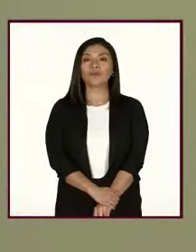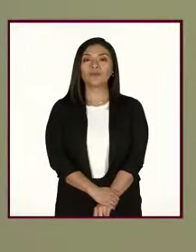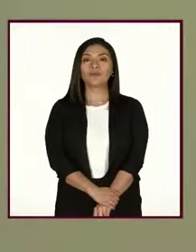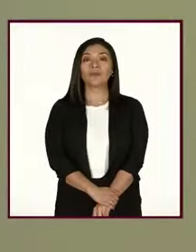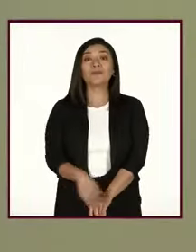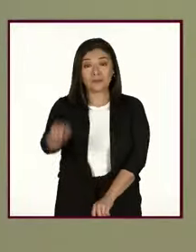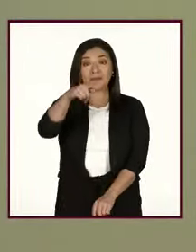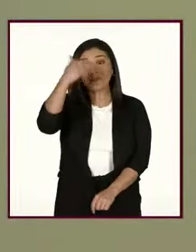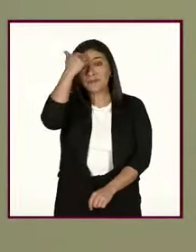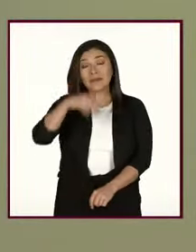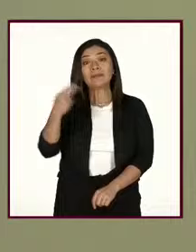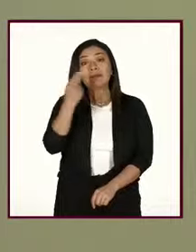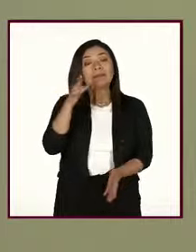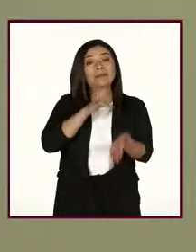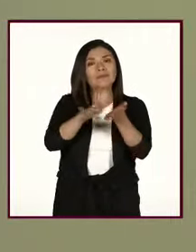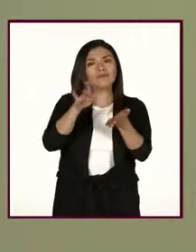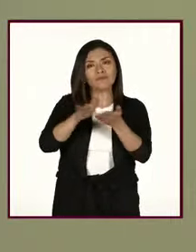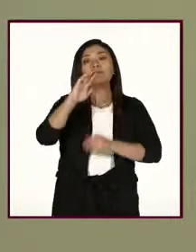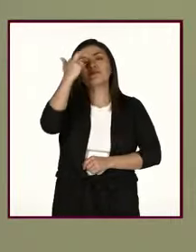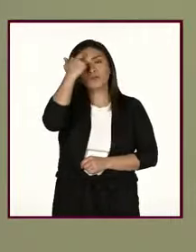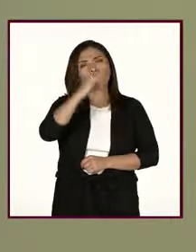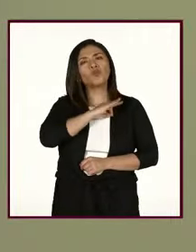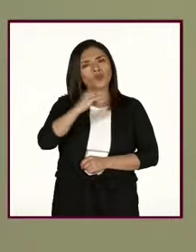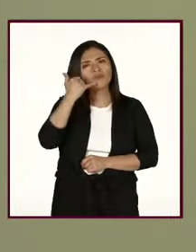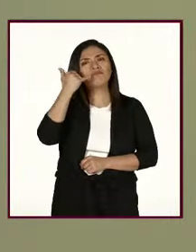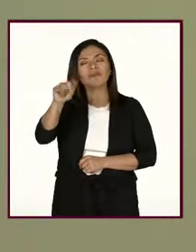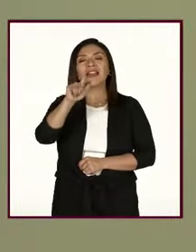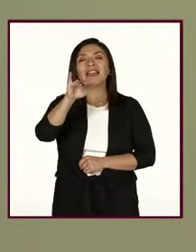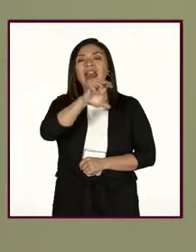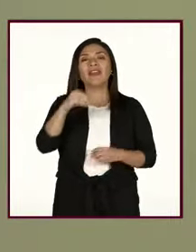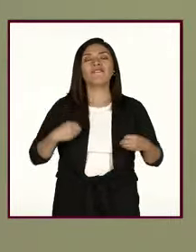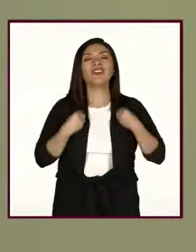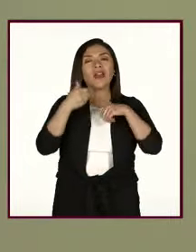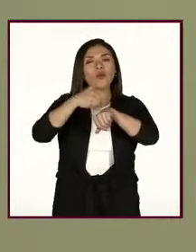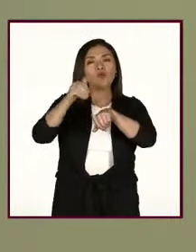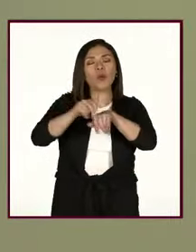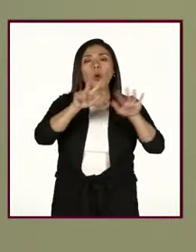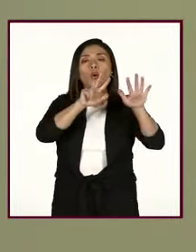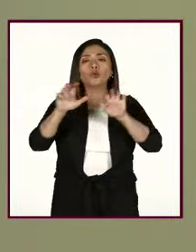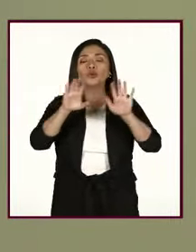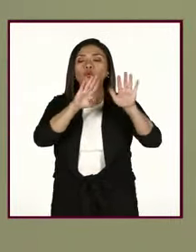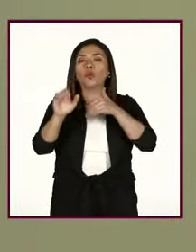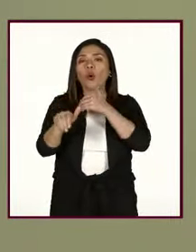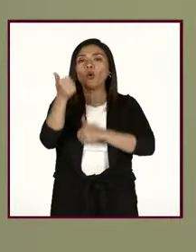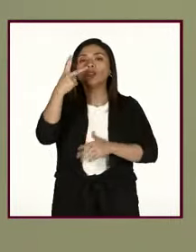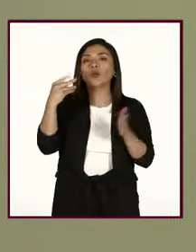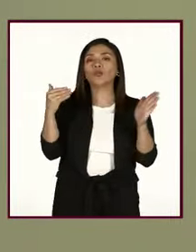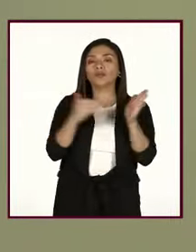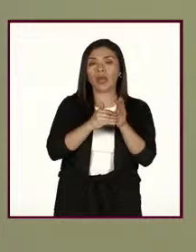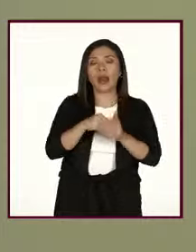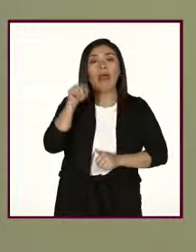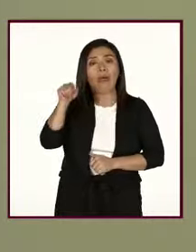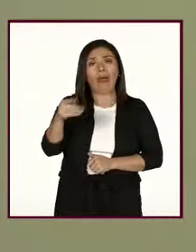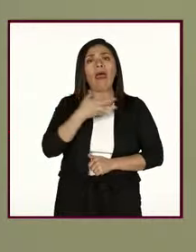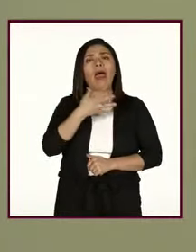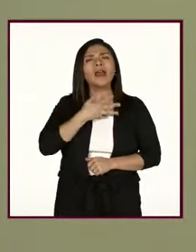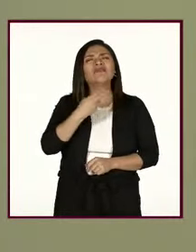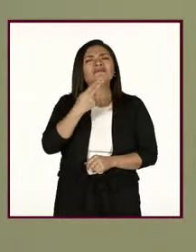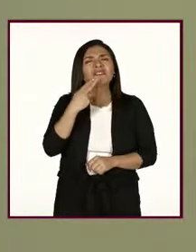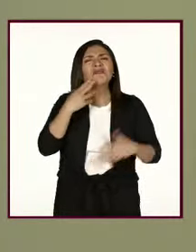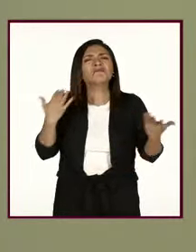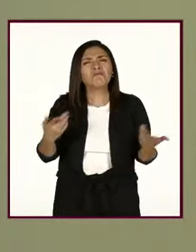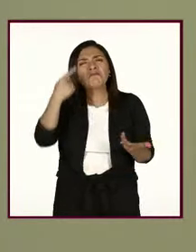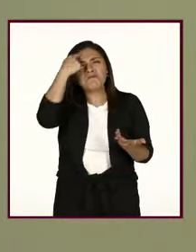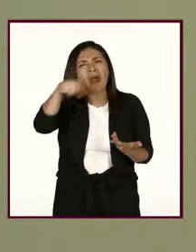Ya lo saben, si necesitan apoyo, recuerden que pueden llamar a la Línea de la Vida 800-911-2000. Y el objetivo